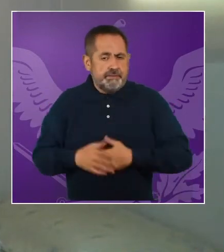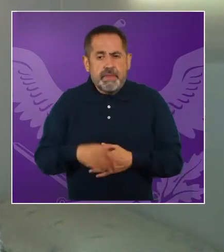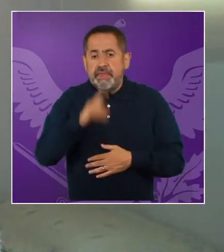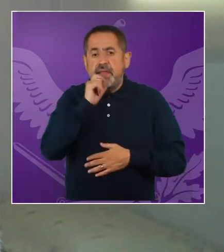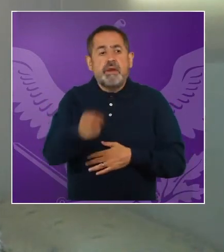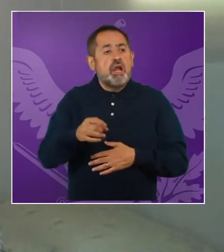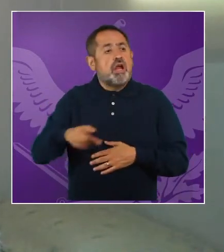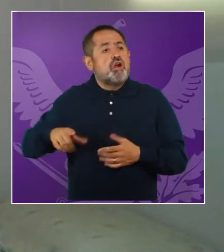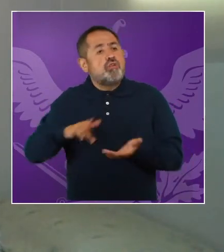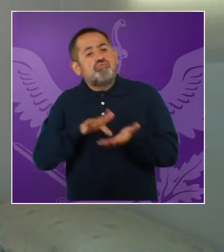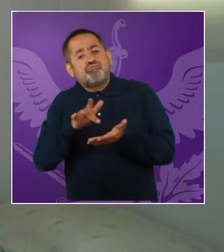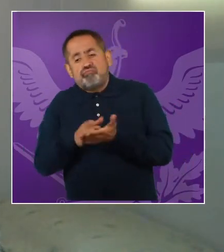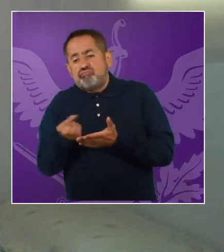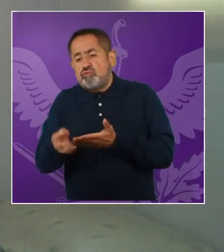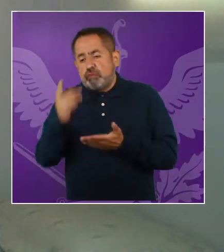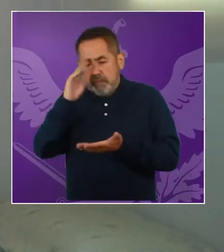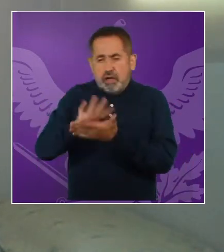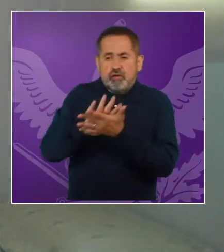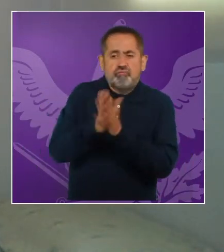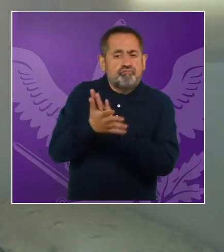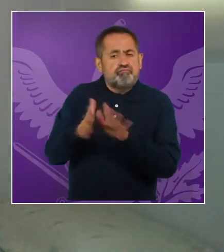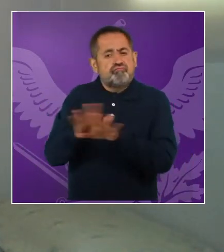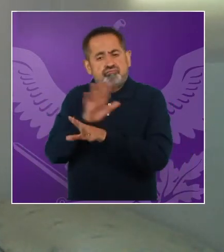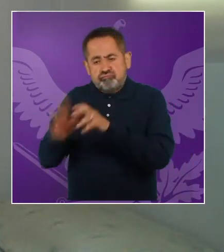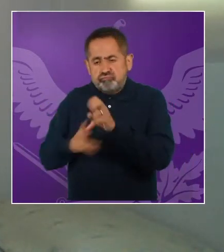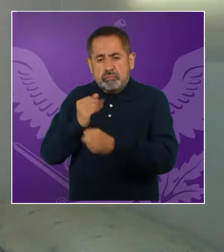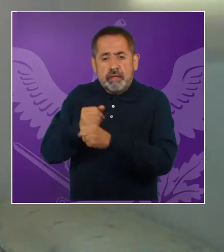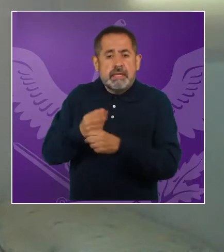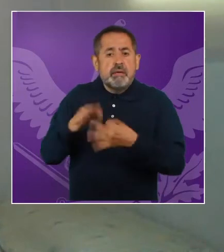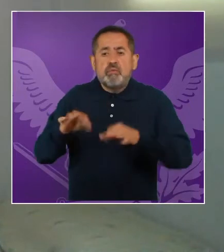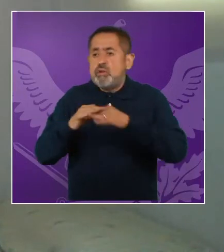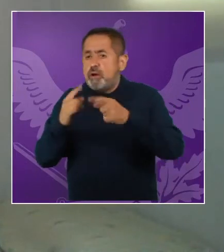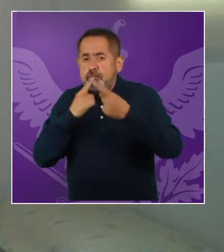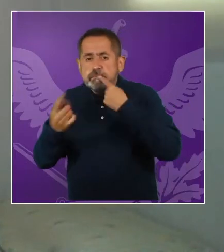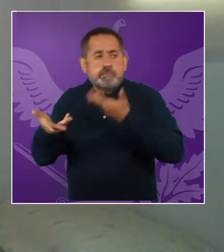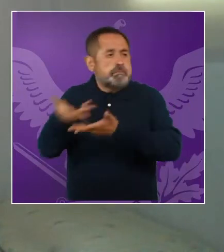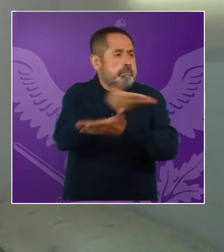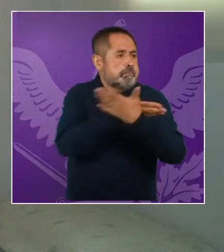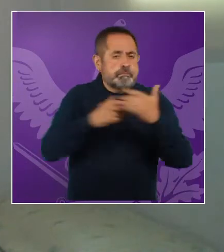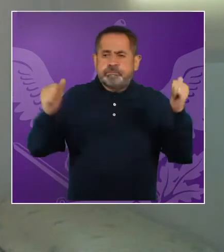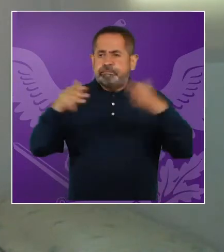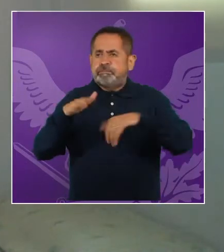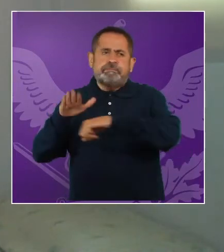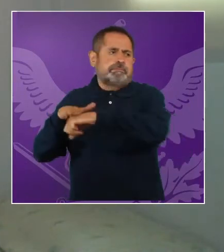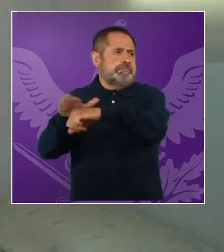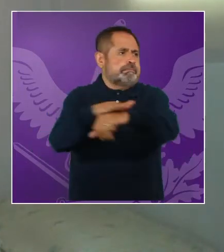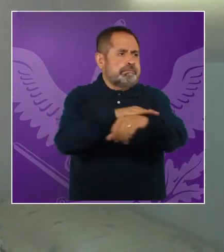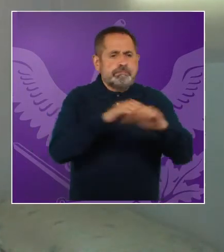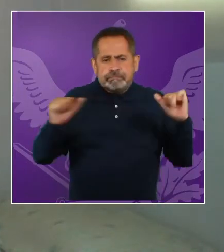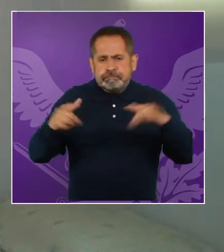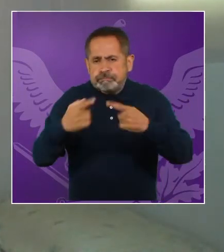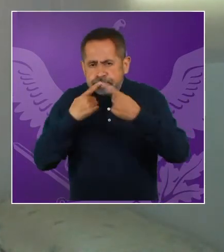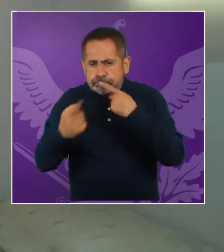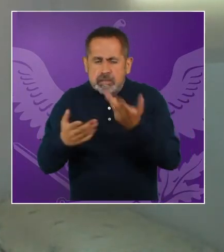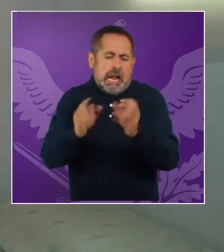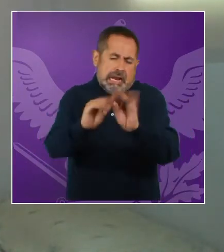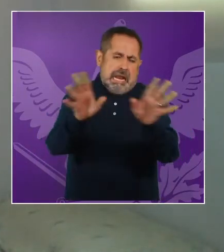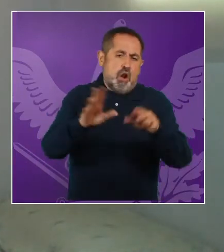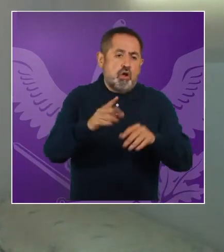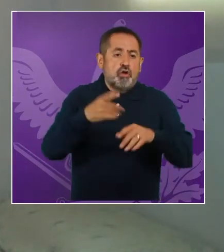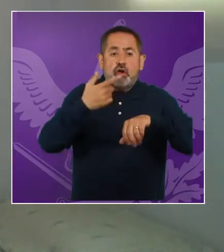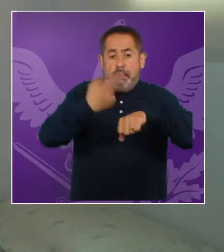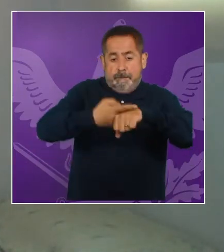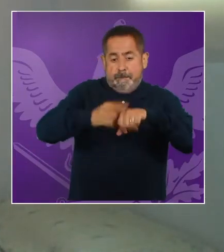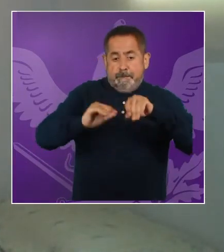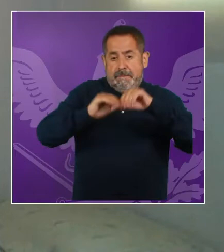este, que hayan estímulos, como decíamos, para la formalización y fomentar este diálogo social, o sea, la negociación colectiva. Claramente, en las situaciones de